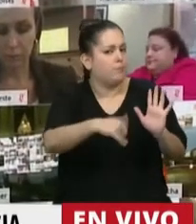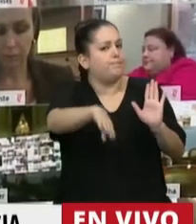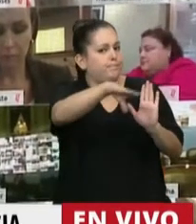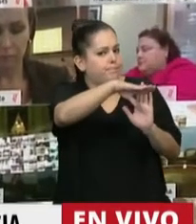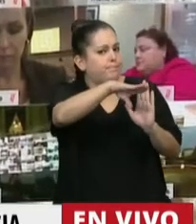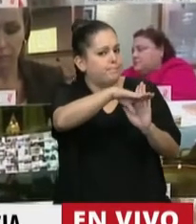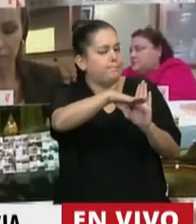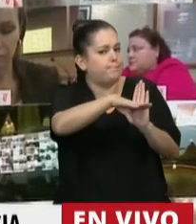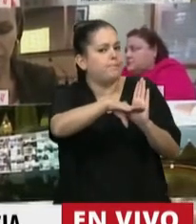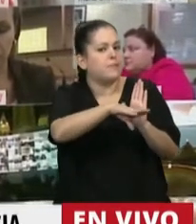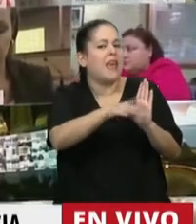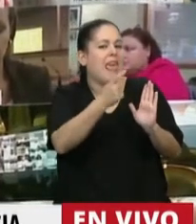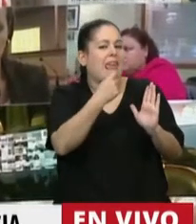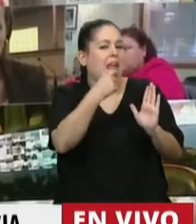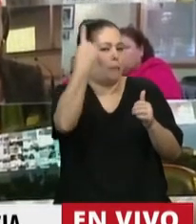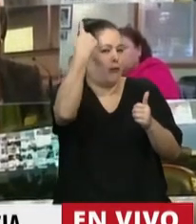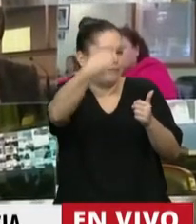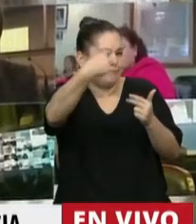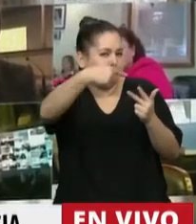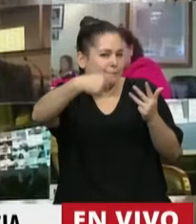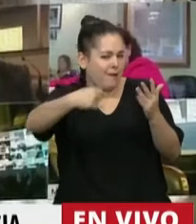ejemplos, digamos,